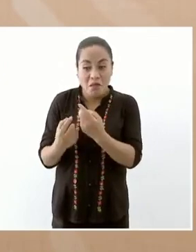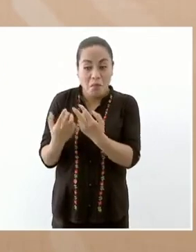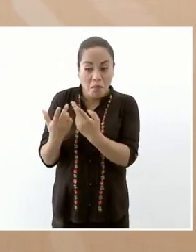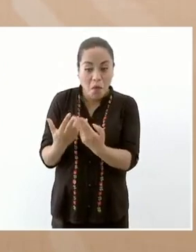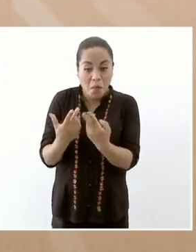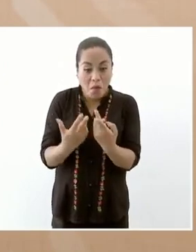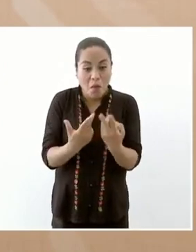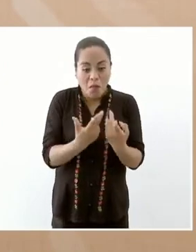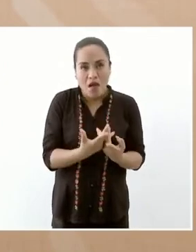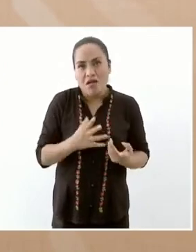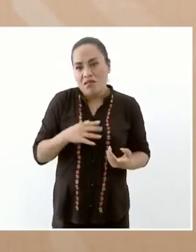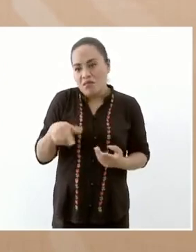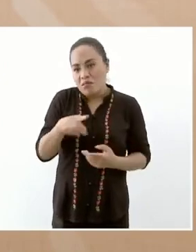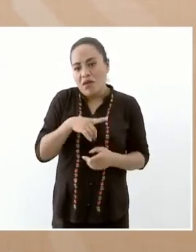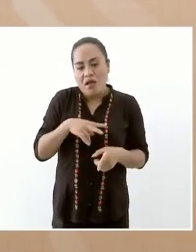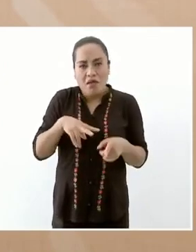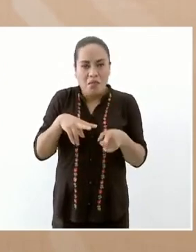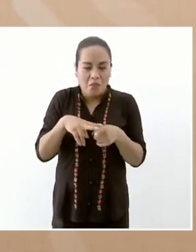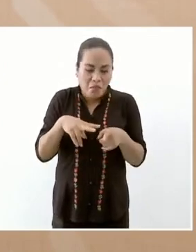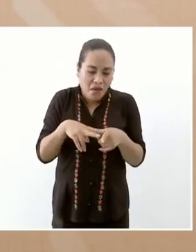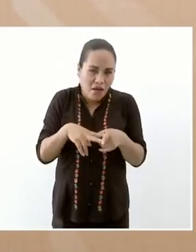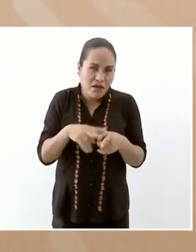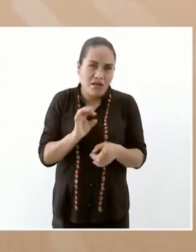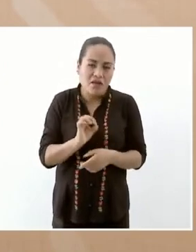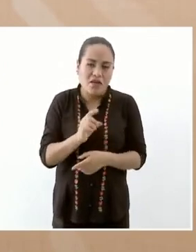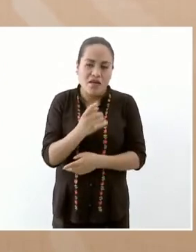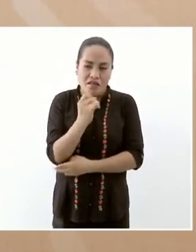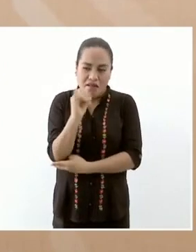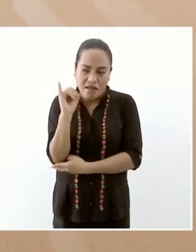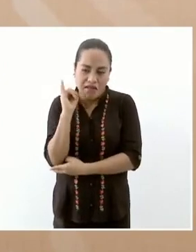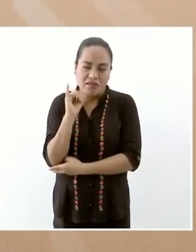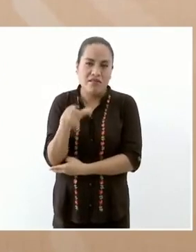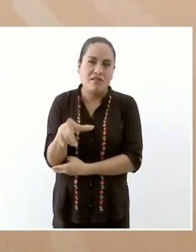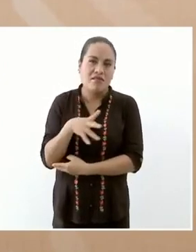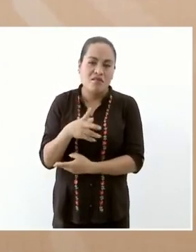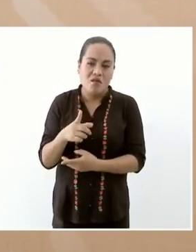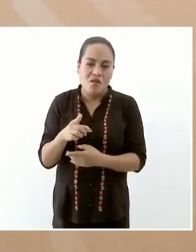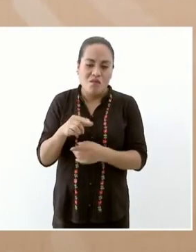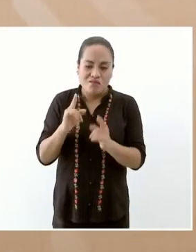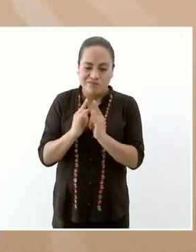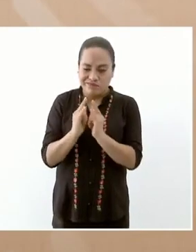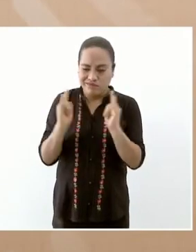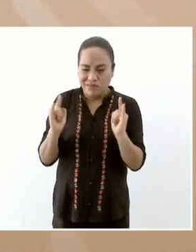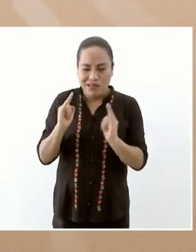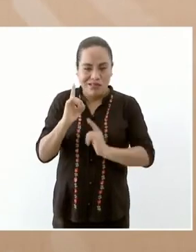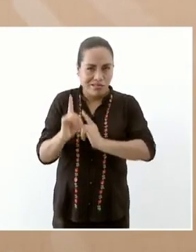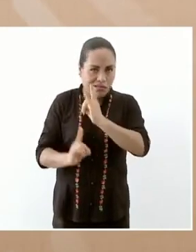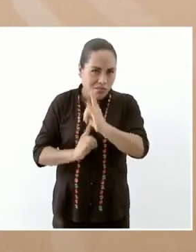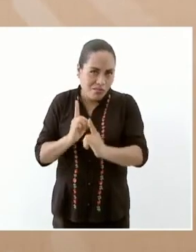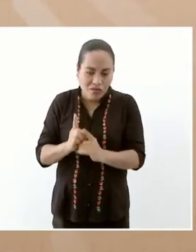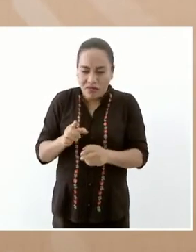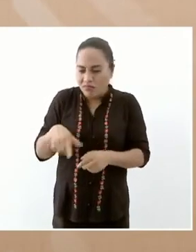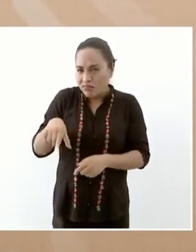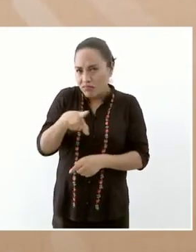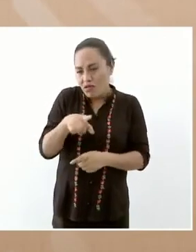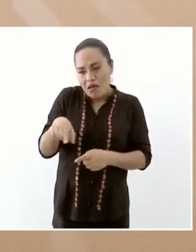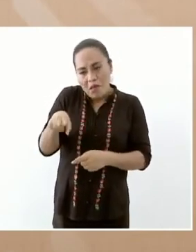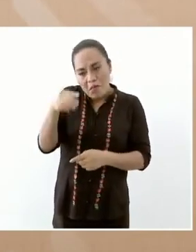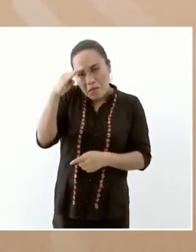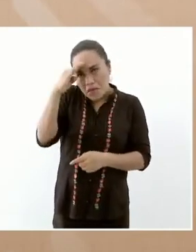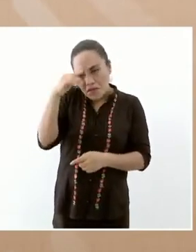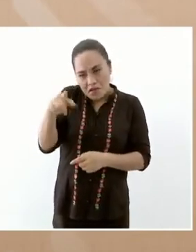públicos un parque una unidad deportiva ya ustedes resuelven